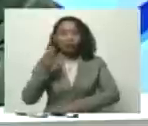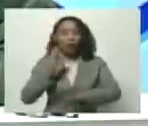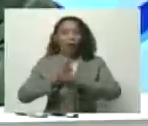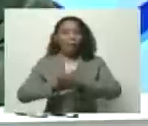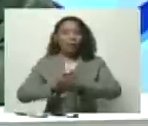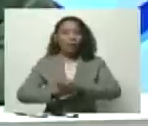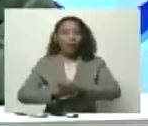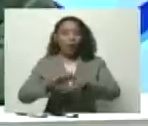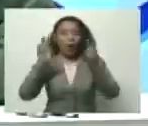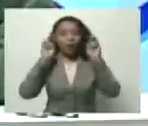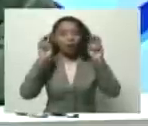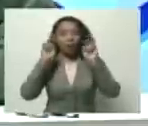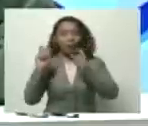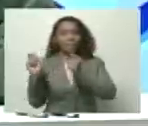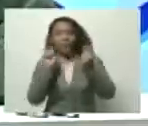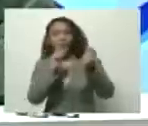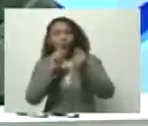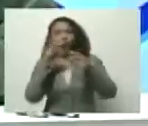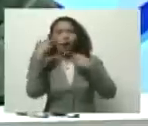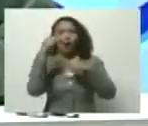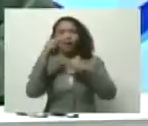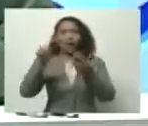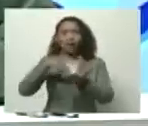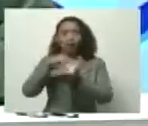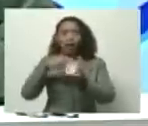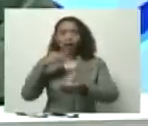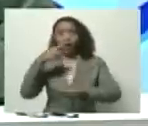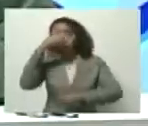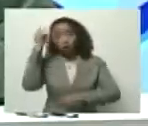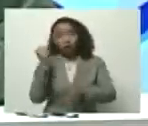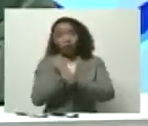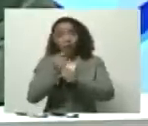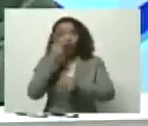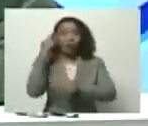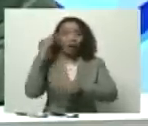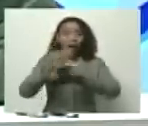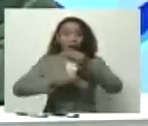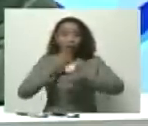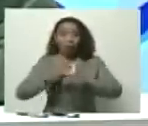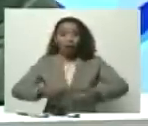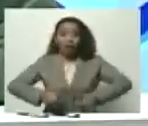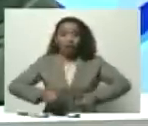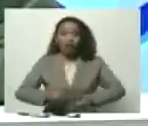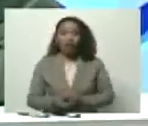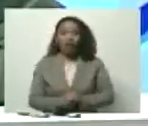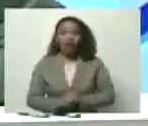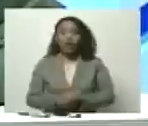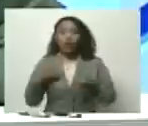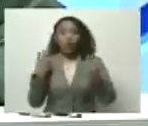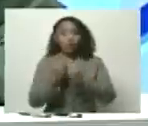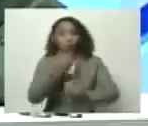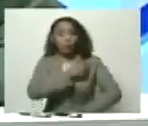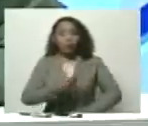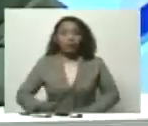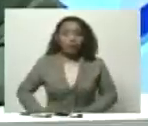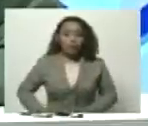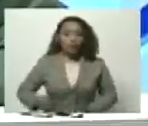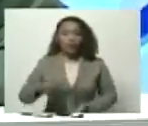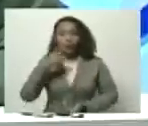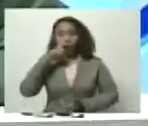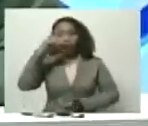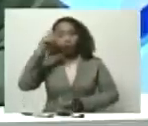el producto del debate a nivel nacional que hemos dado con los trabajadores y trabajadoras nosotros con un presidente obrero al frente de la dirección